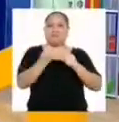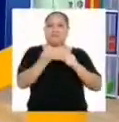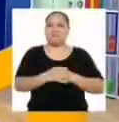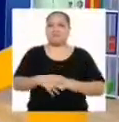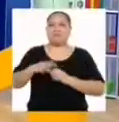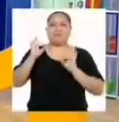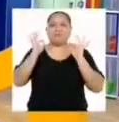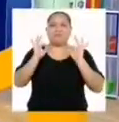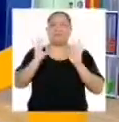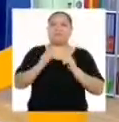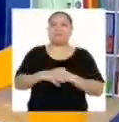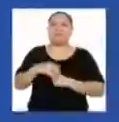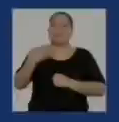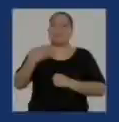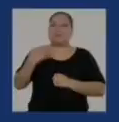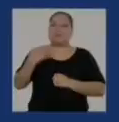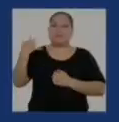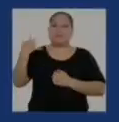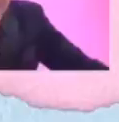¡Perfecto! ¡Ya volvemos!